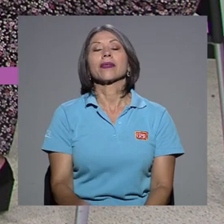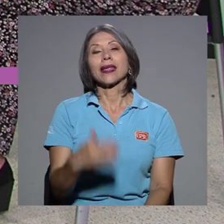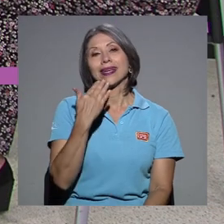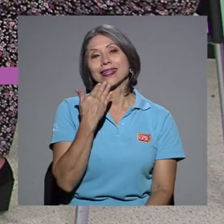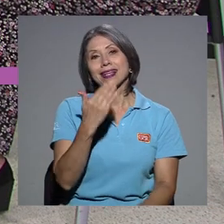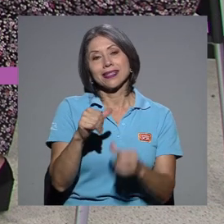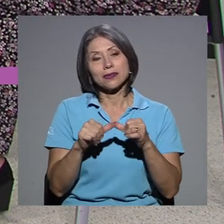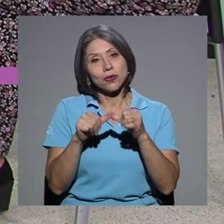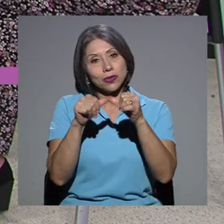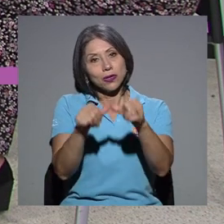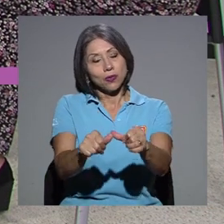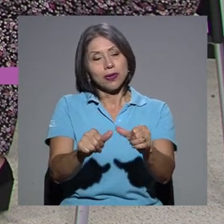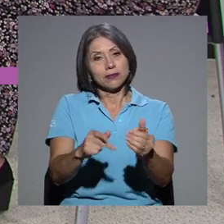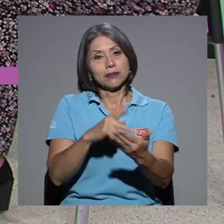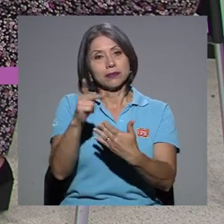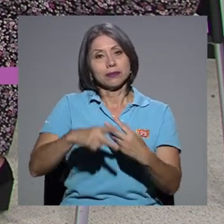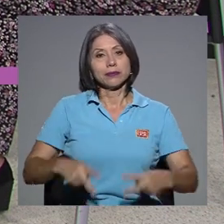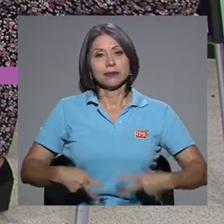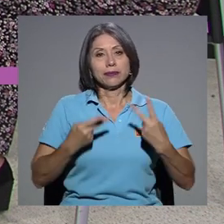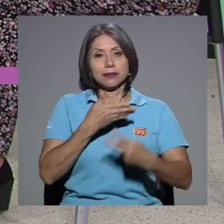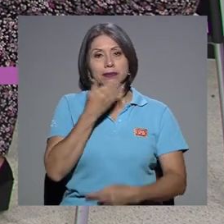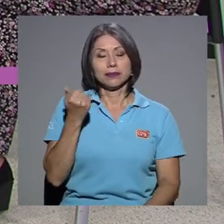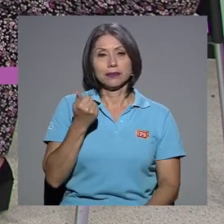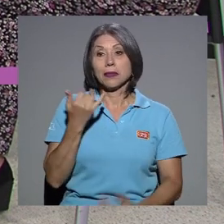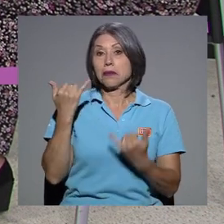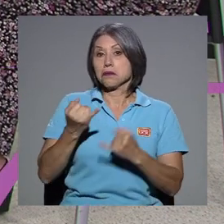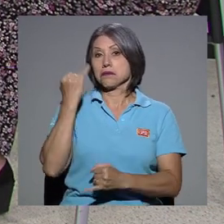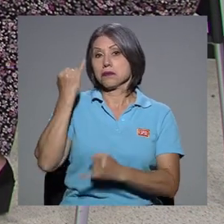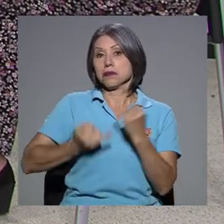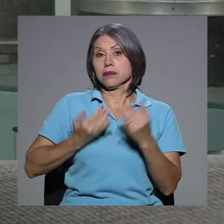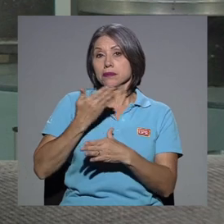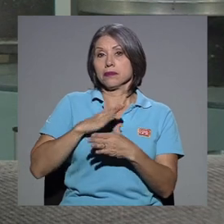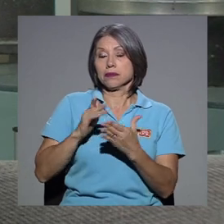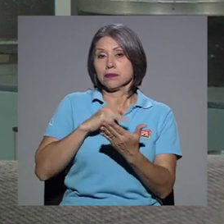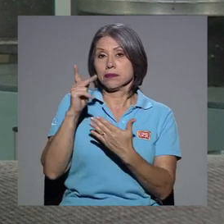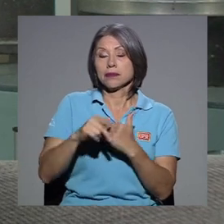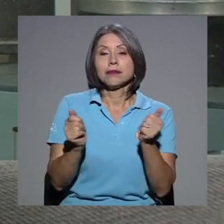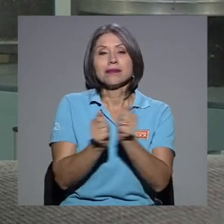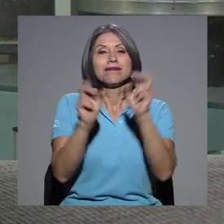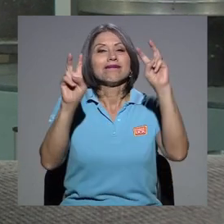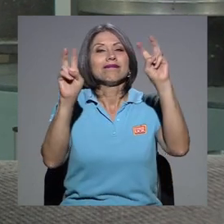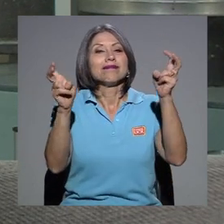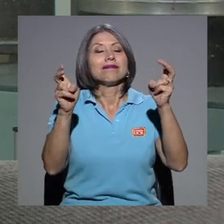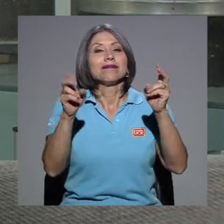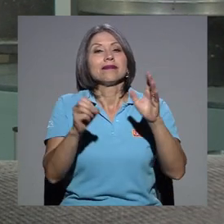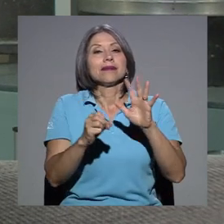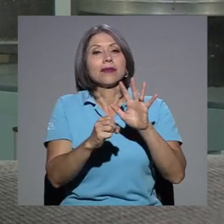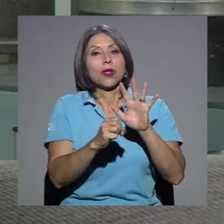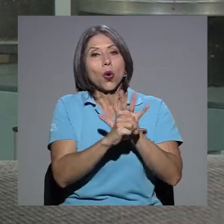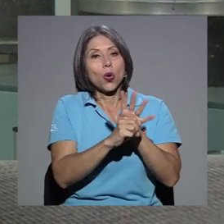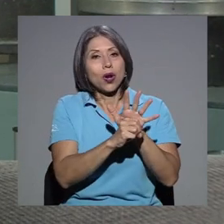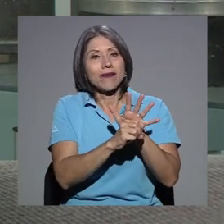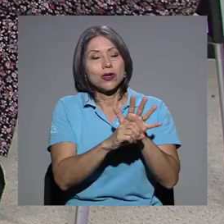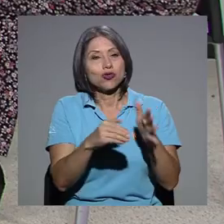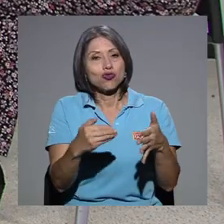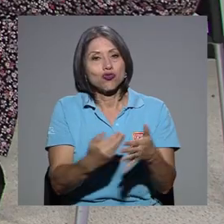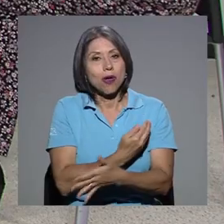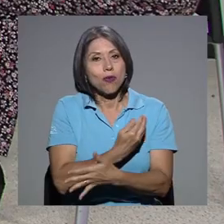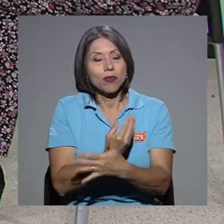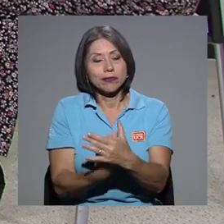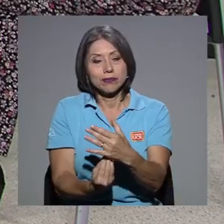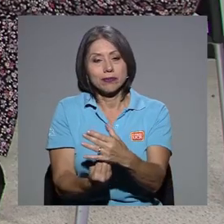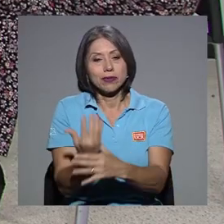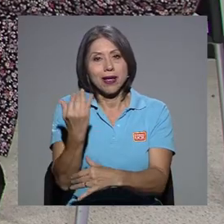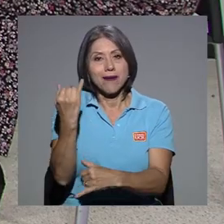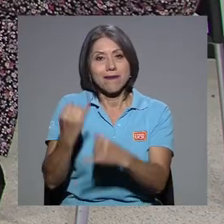Gracias por continuar en Vivir Mejor. Estamos en nuestro último segmento con el tema de este coronavirus nuevo que